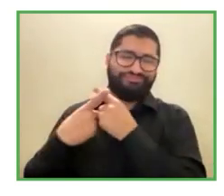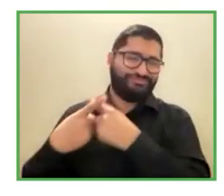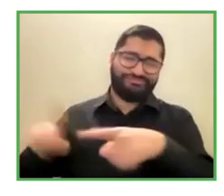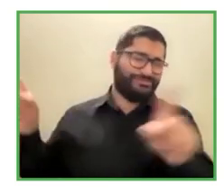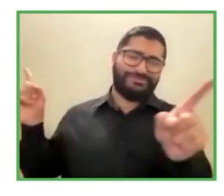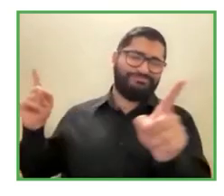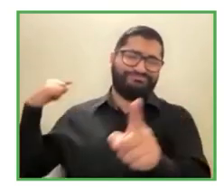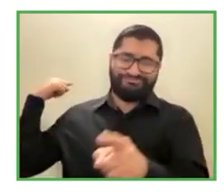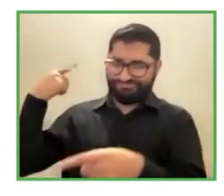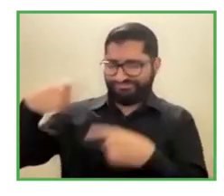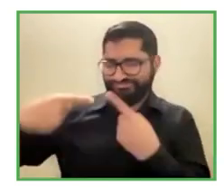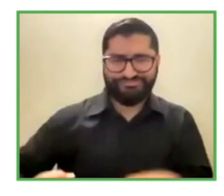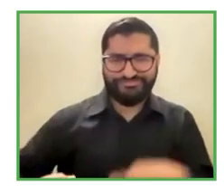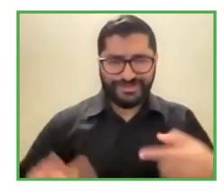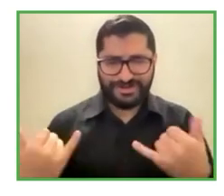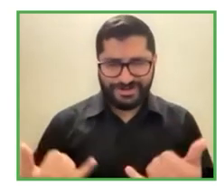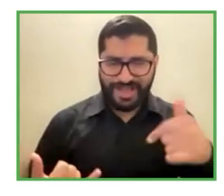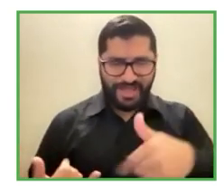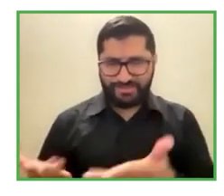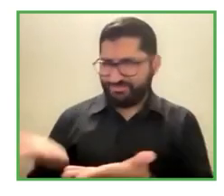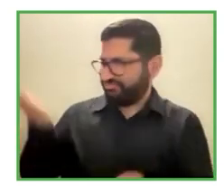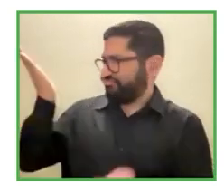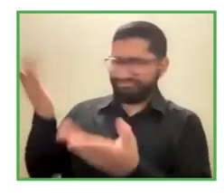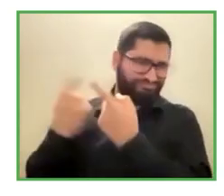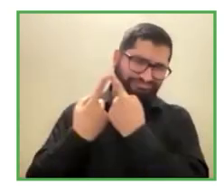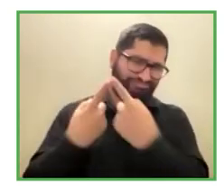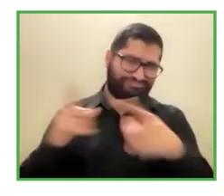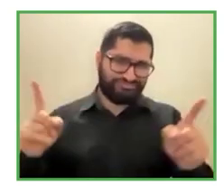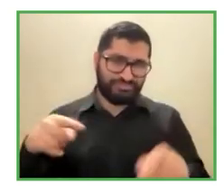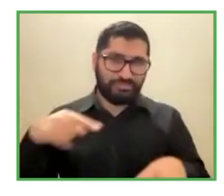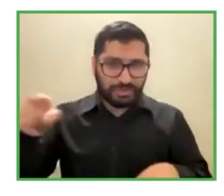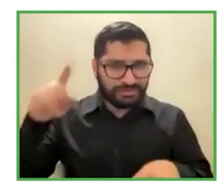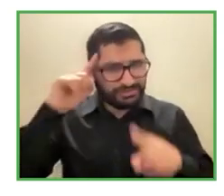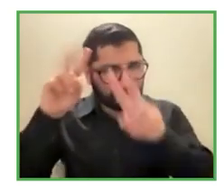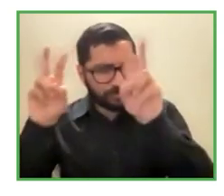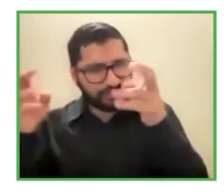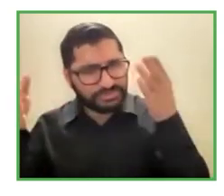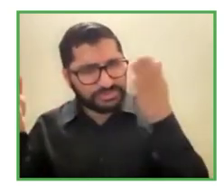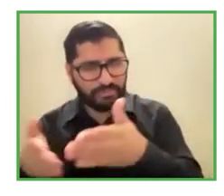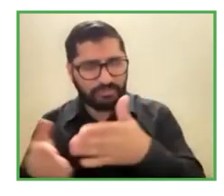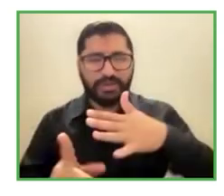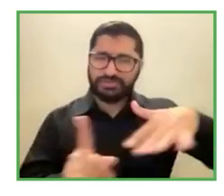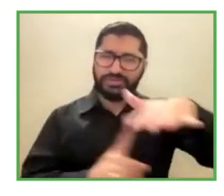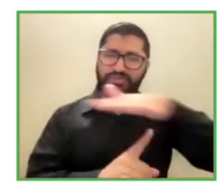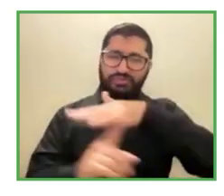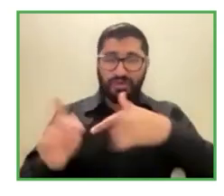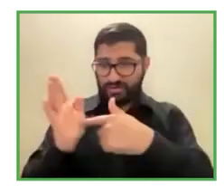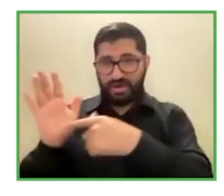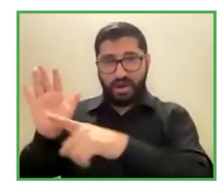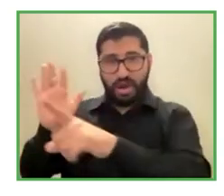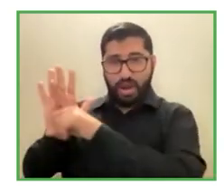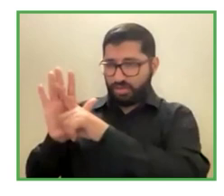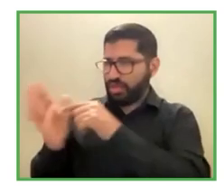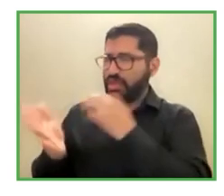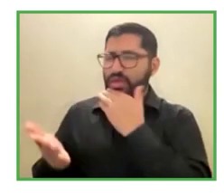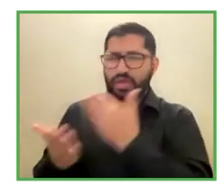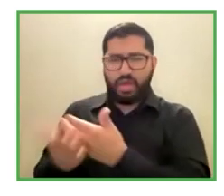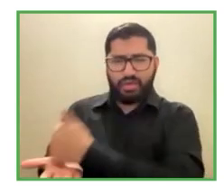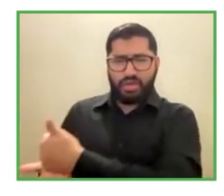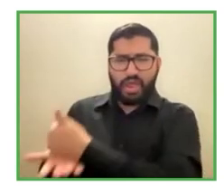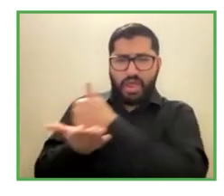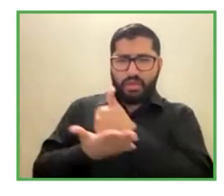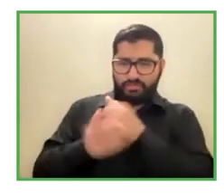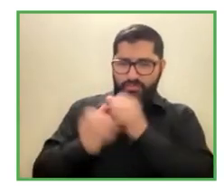sentido la ley ha visibilizado mucho la ha ayudado a visibilizar y a entender un poco más la discapacidad ahora